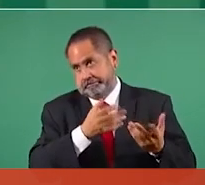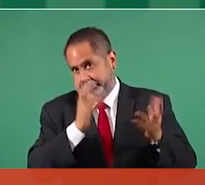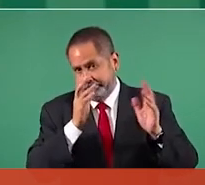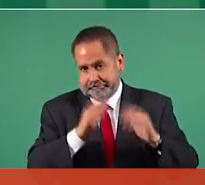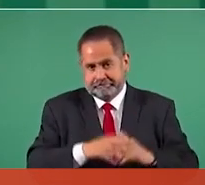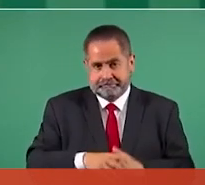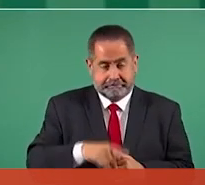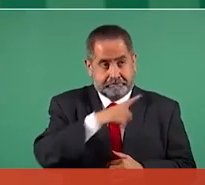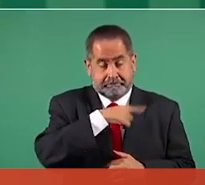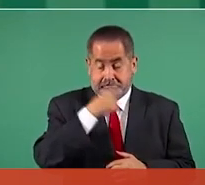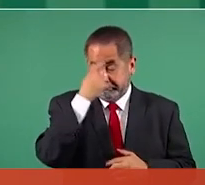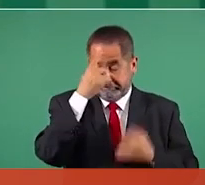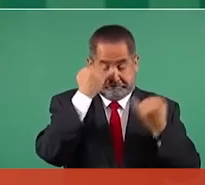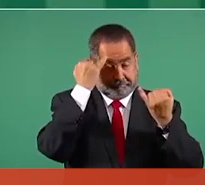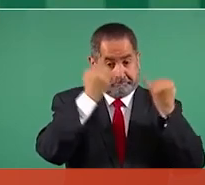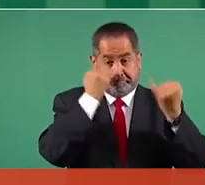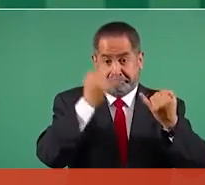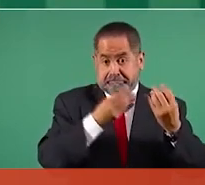mucha capacidad inventiva,